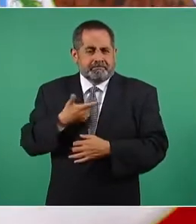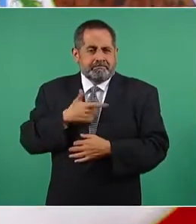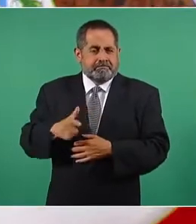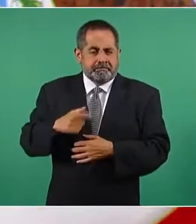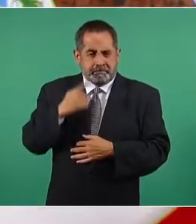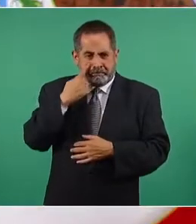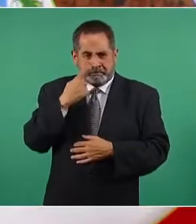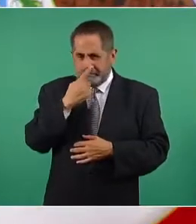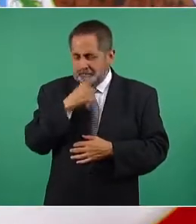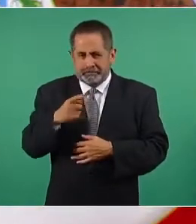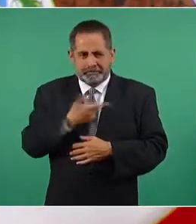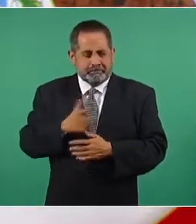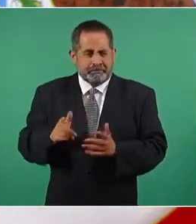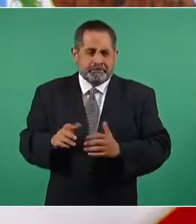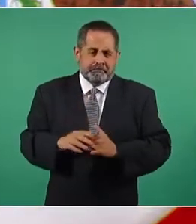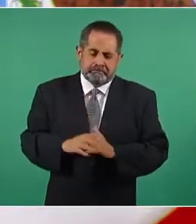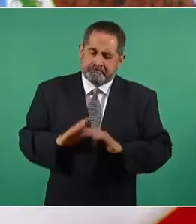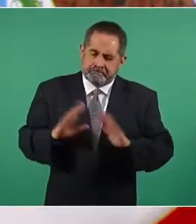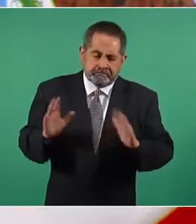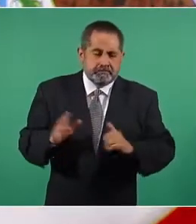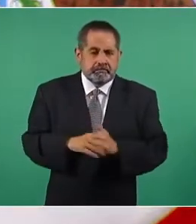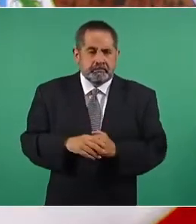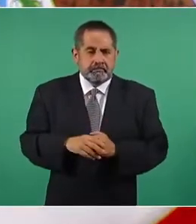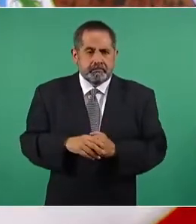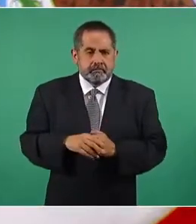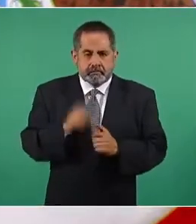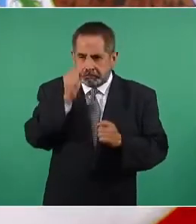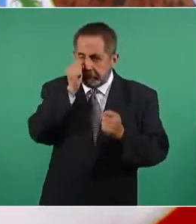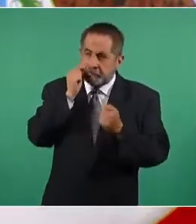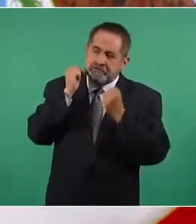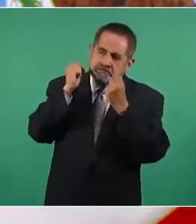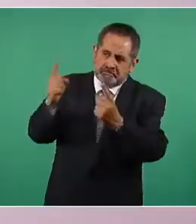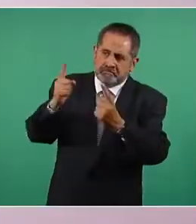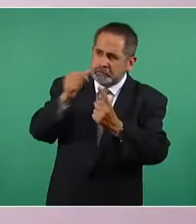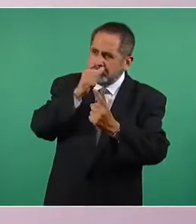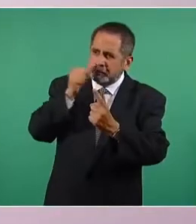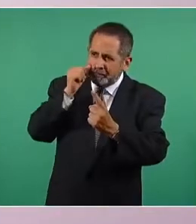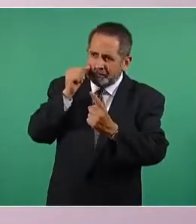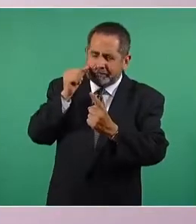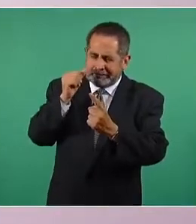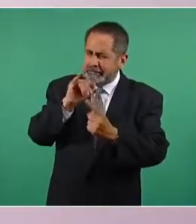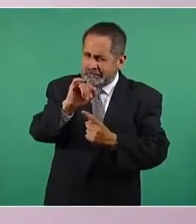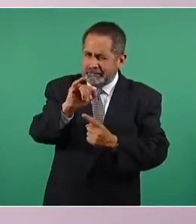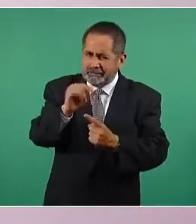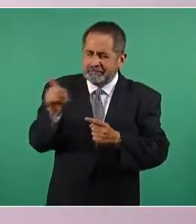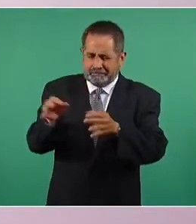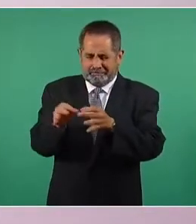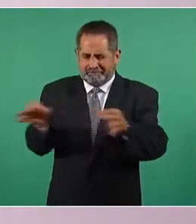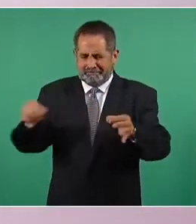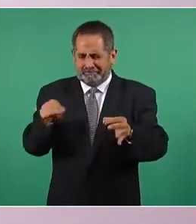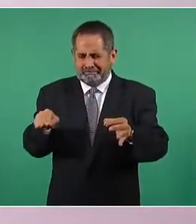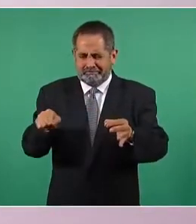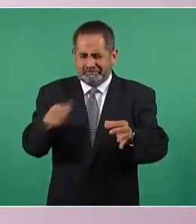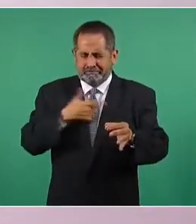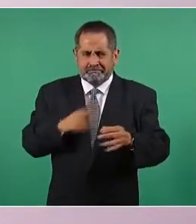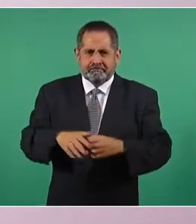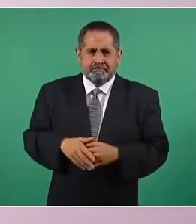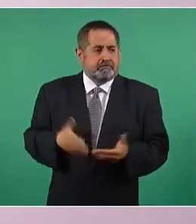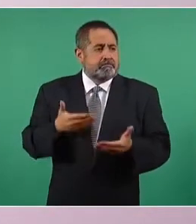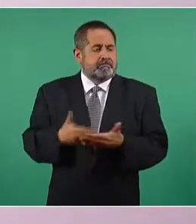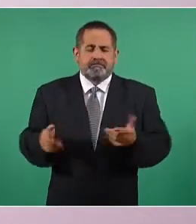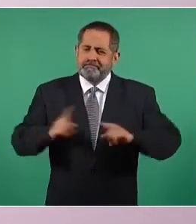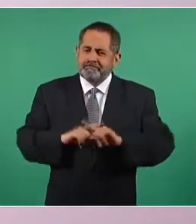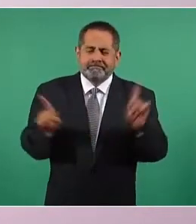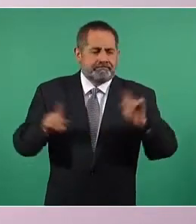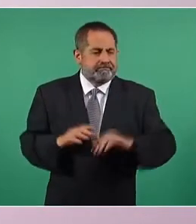con tanto que admiro al presidente Juárez. Son ahora otras circunstancias,